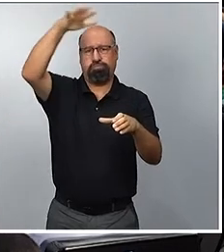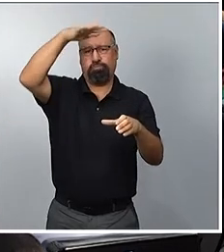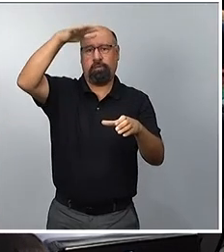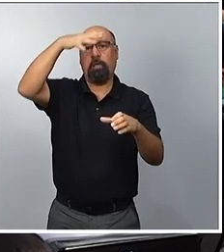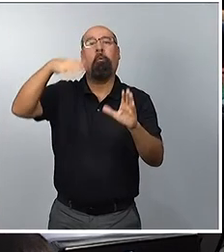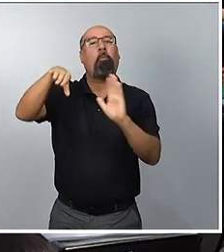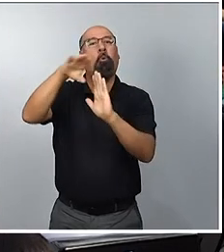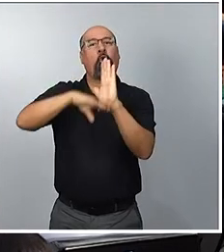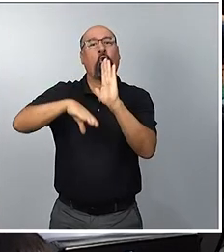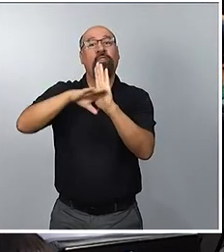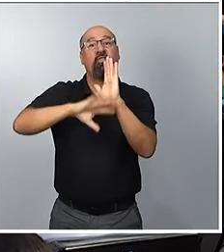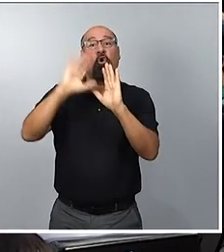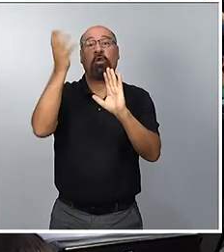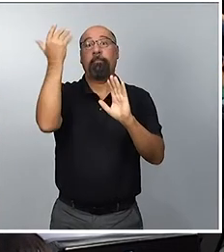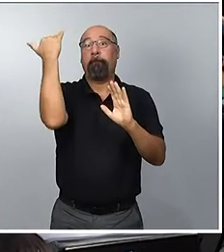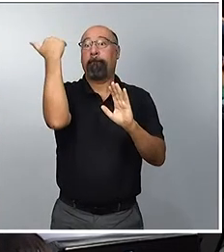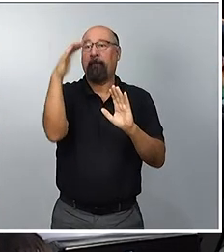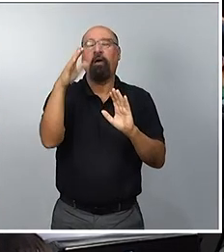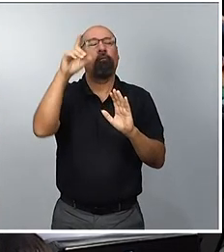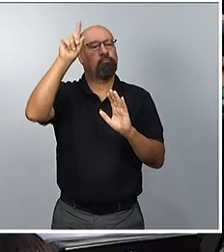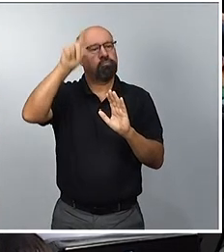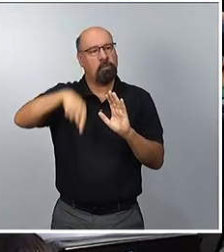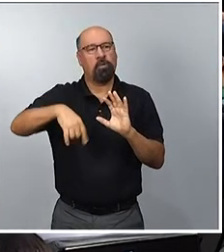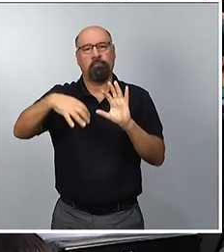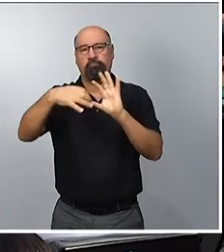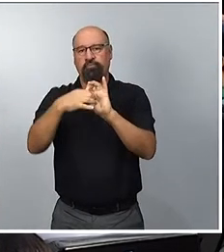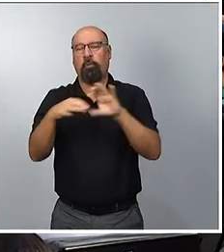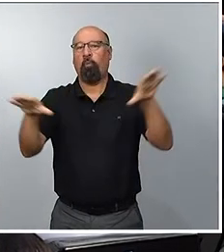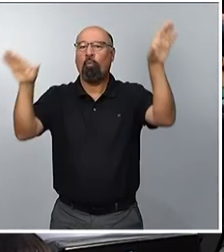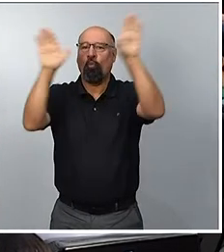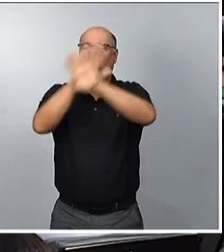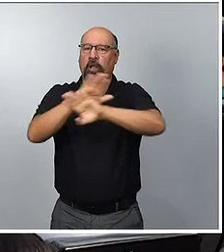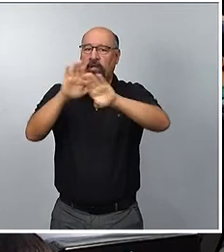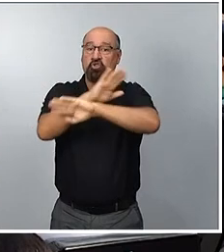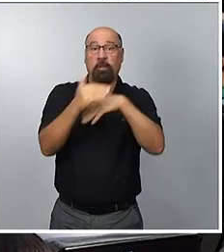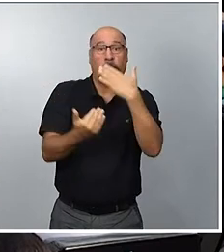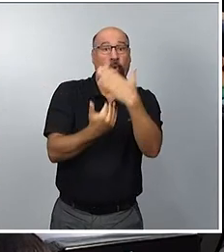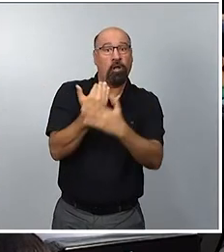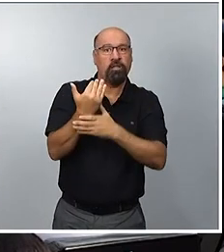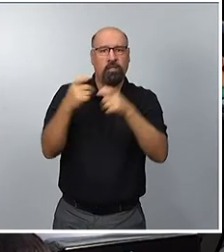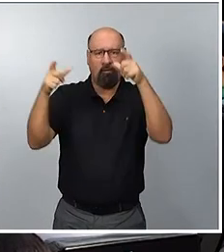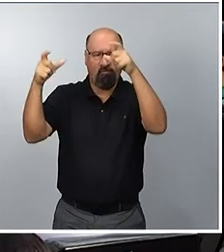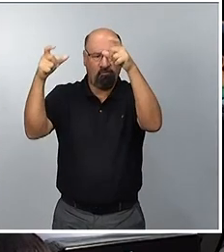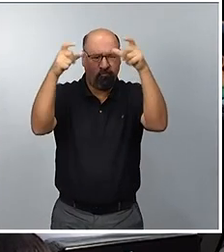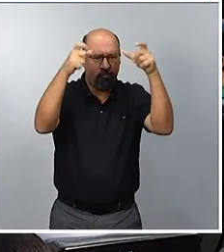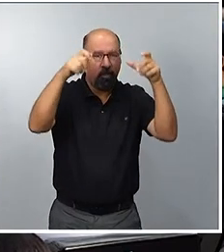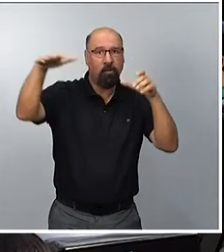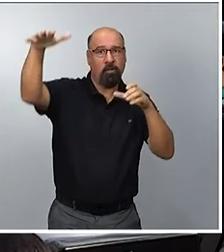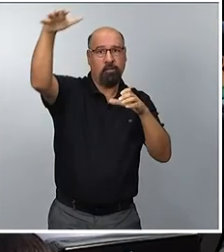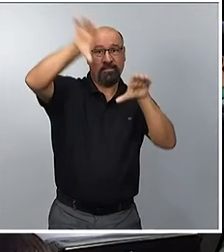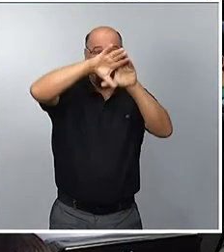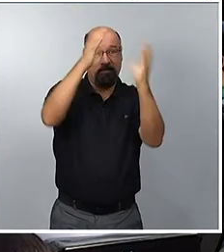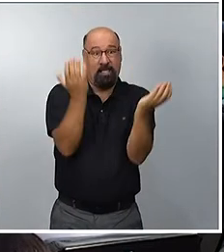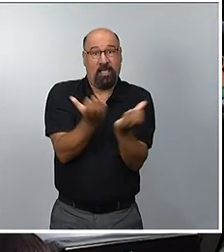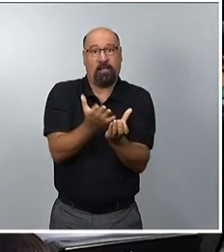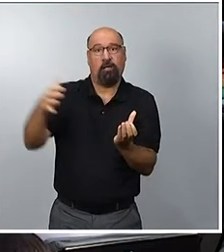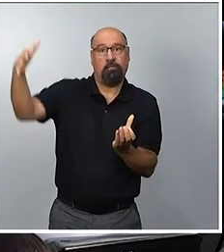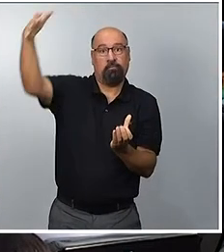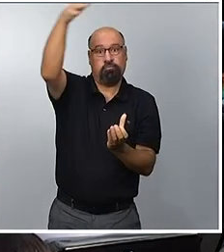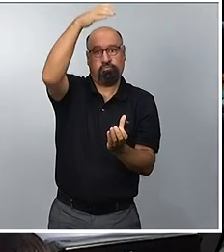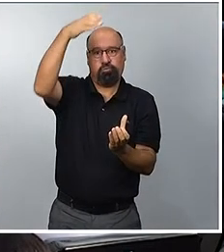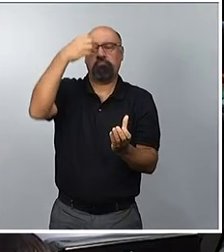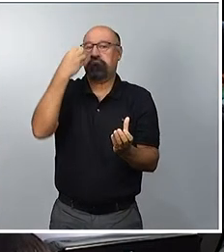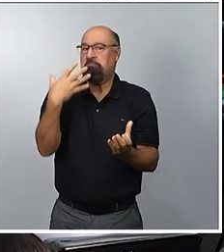climáticas adversas e incluso durante la noche. Lo que hacemos es ampliar este convenio de colaboración que se firmó hace